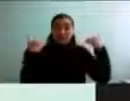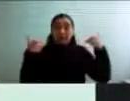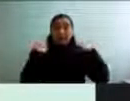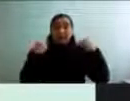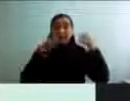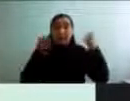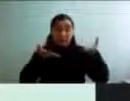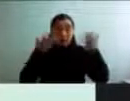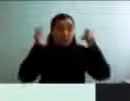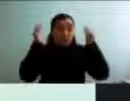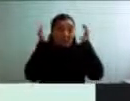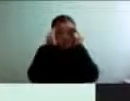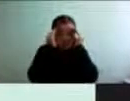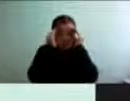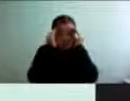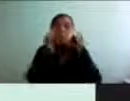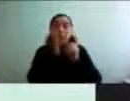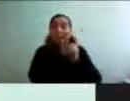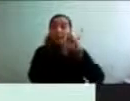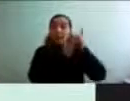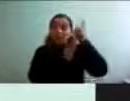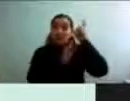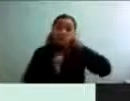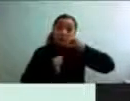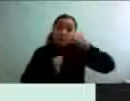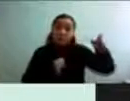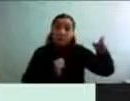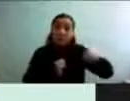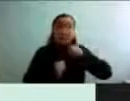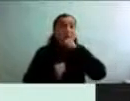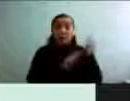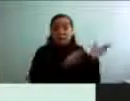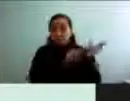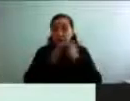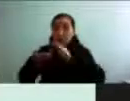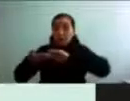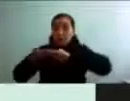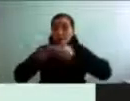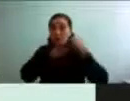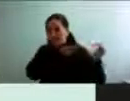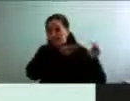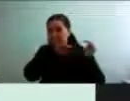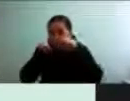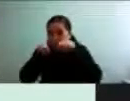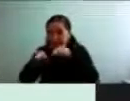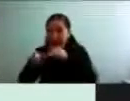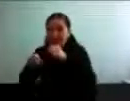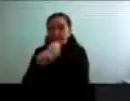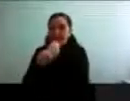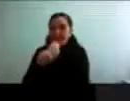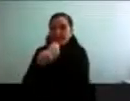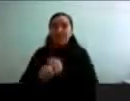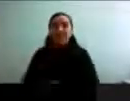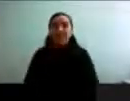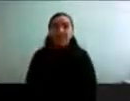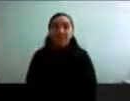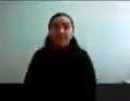cognitiva y autocuidado en salud de las personas mayores, y que lleva las